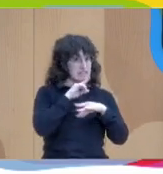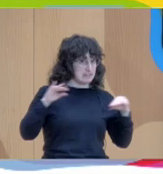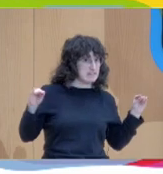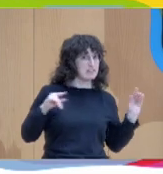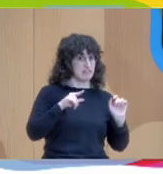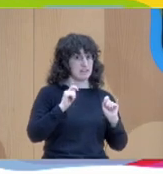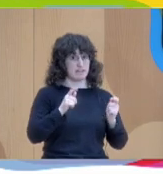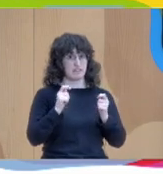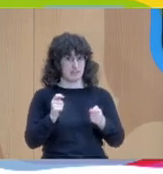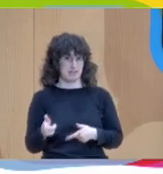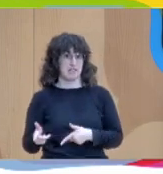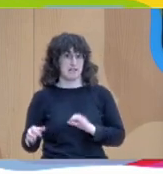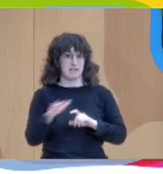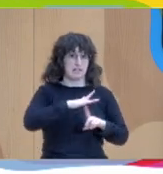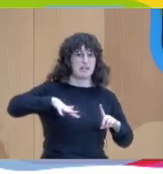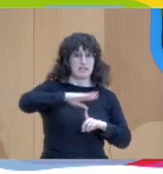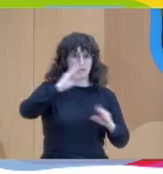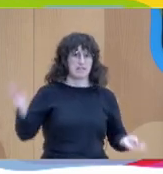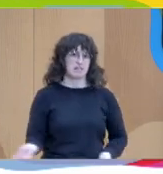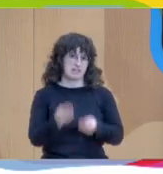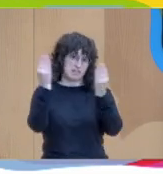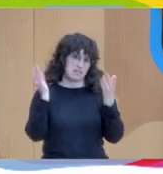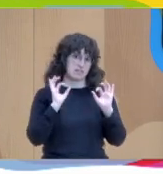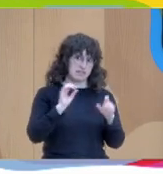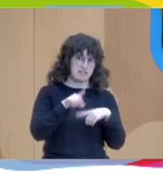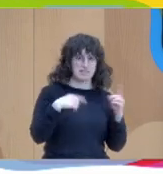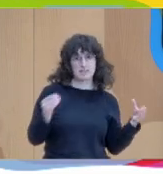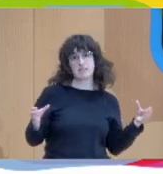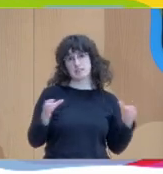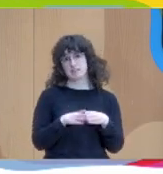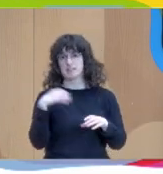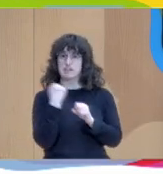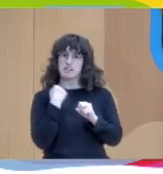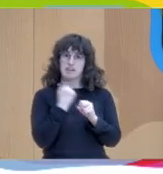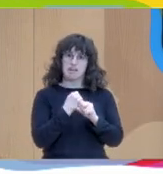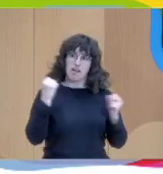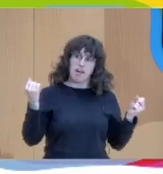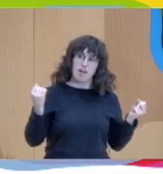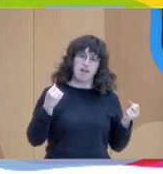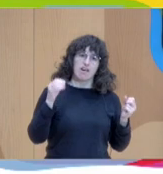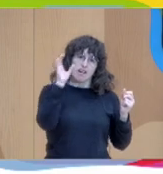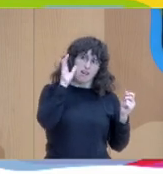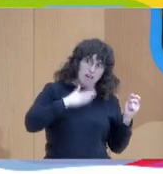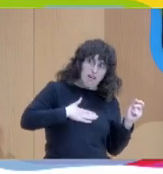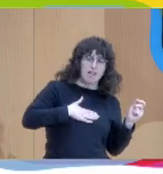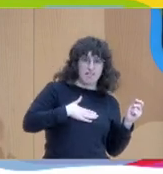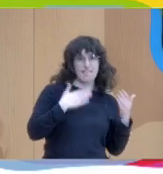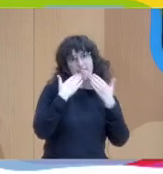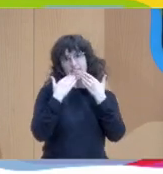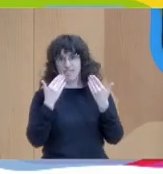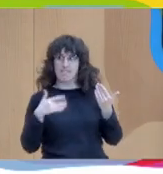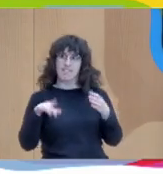sinergia y han agradecido estar en un equipo de trabajo donde se les escucha así que también me ha parecido una vertiente muy interesante del enfoque